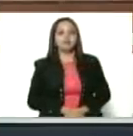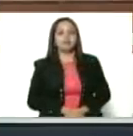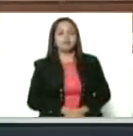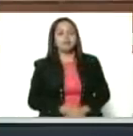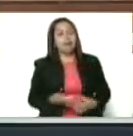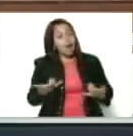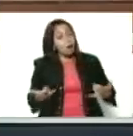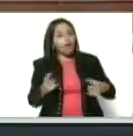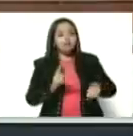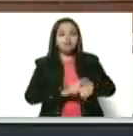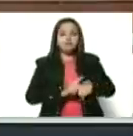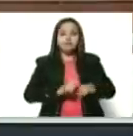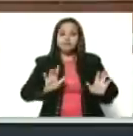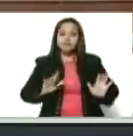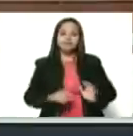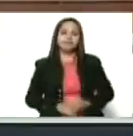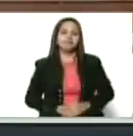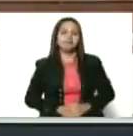el momento.